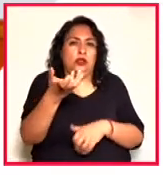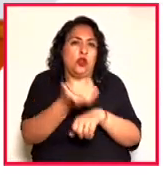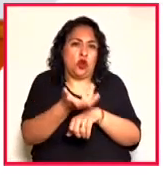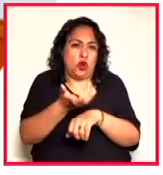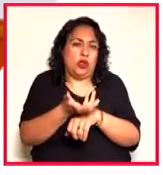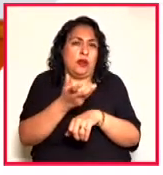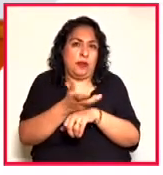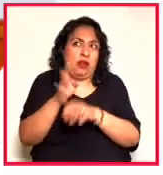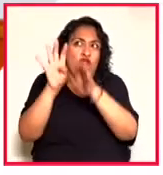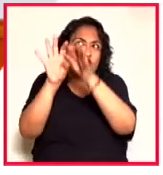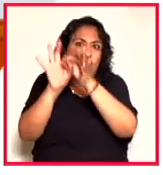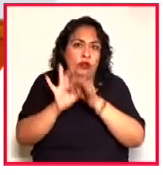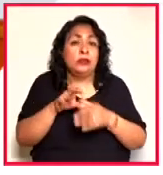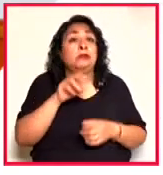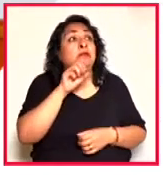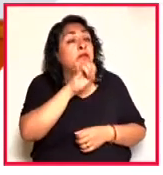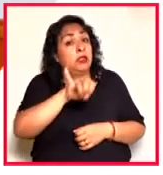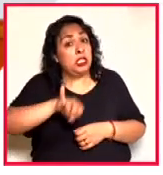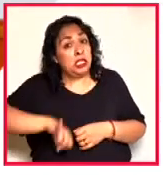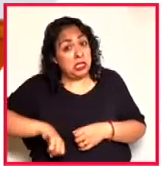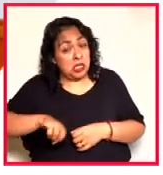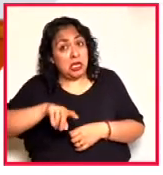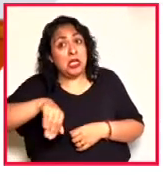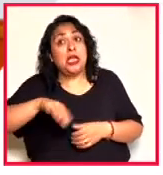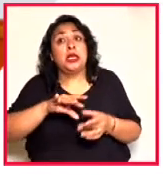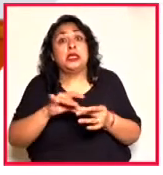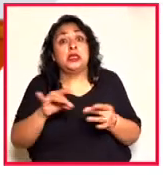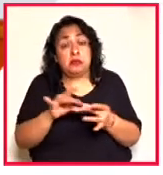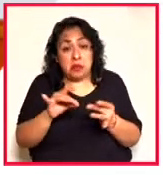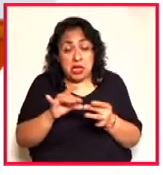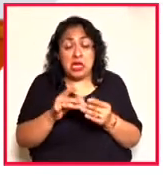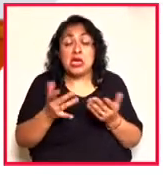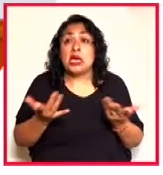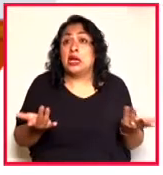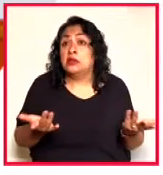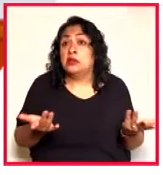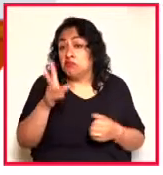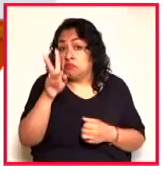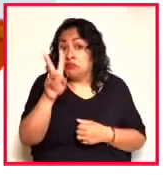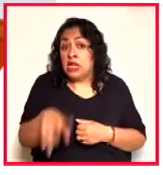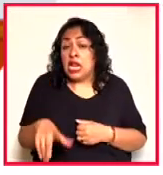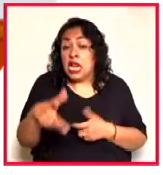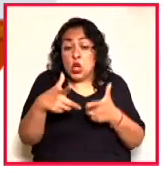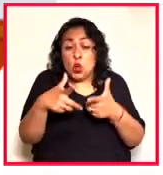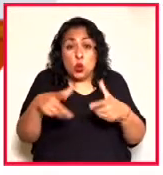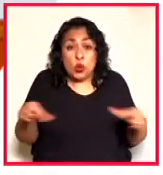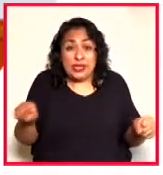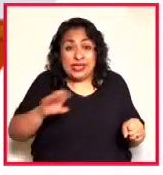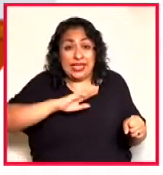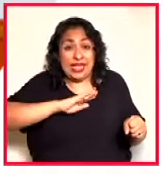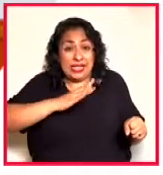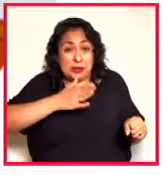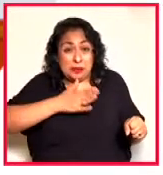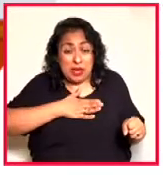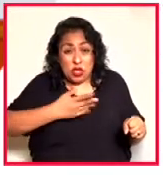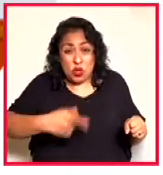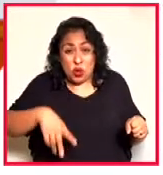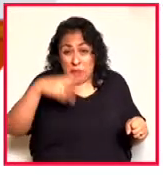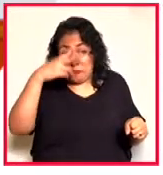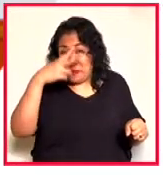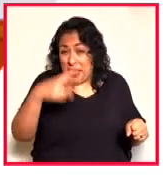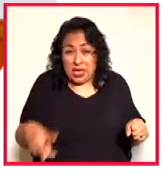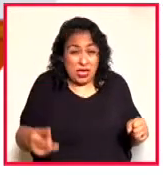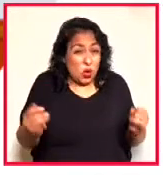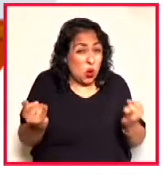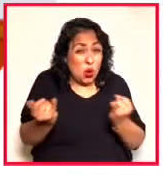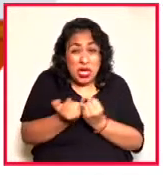Me parece interesantísimo lo que comentas, Edgardo, porque la realidad lingüística del español de México no es la misma